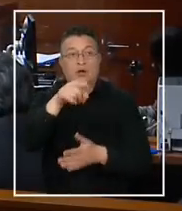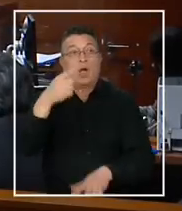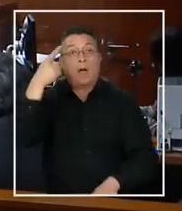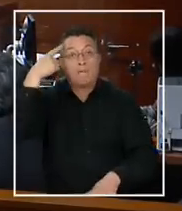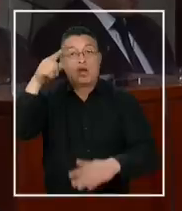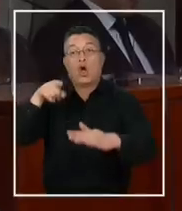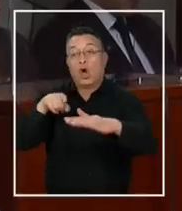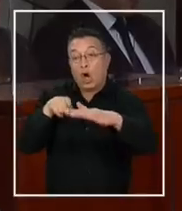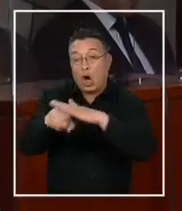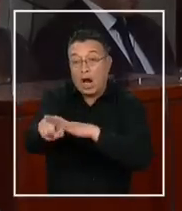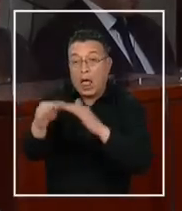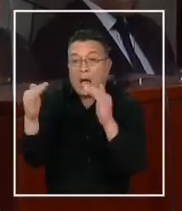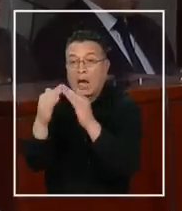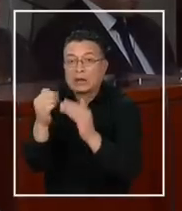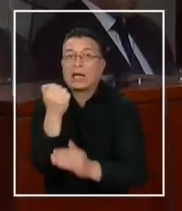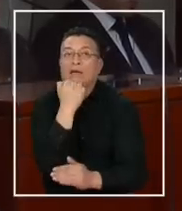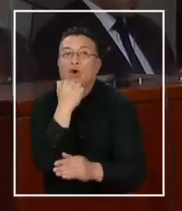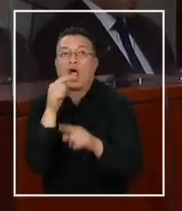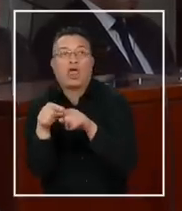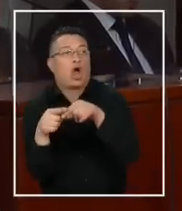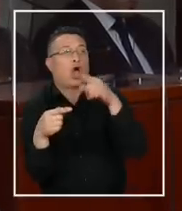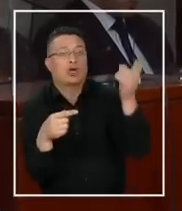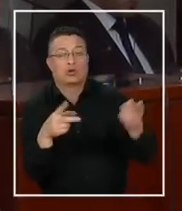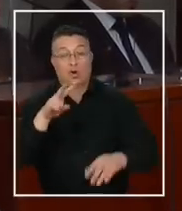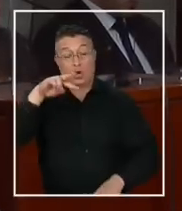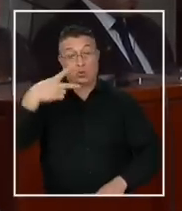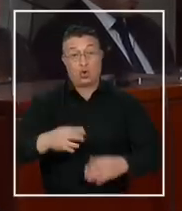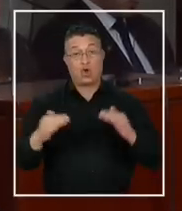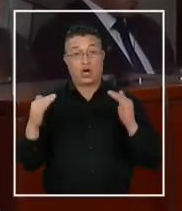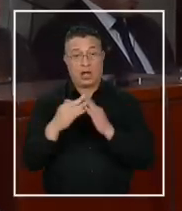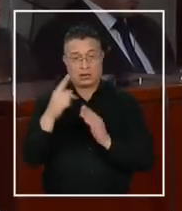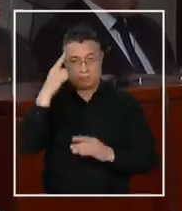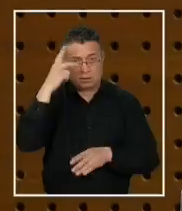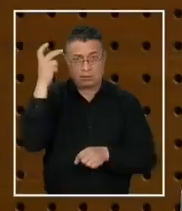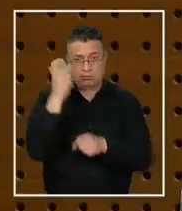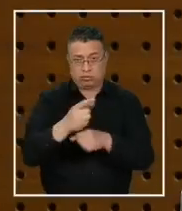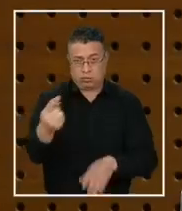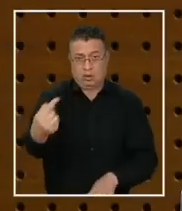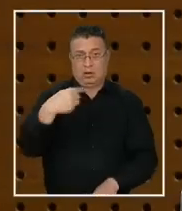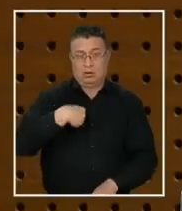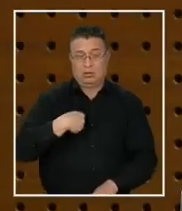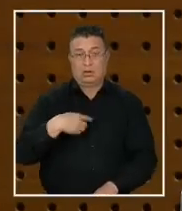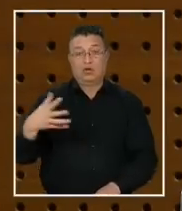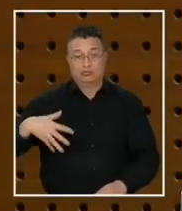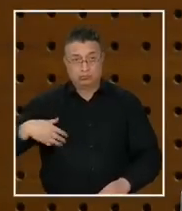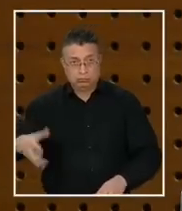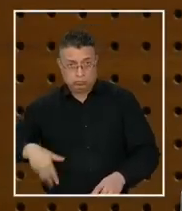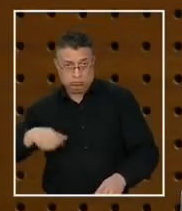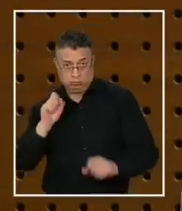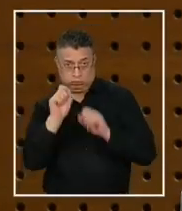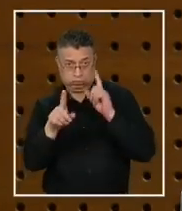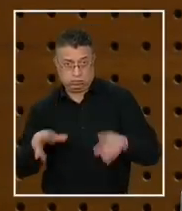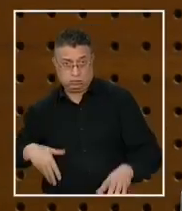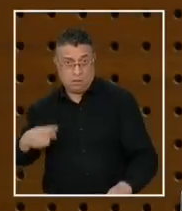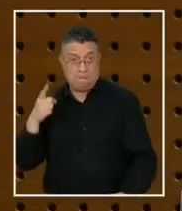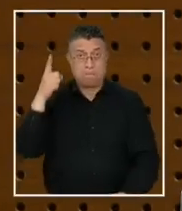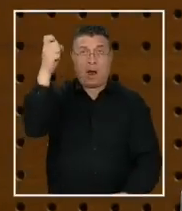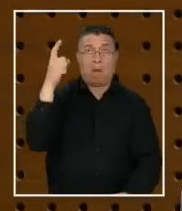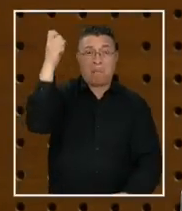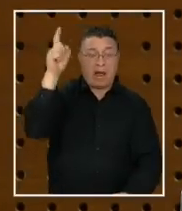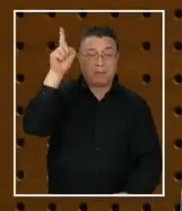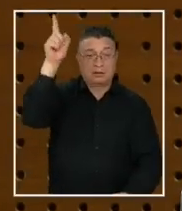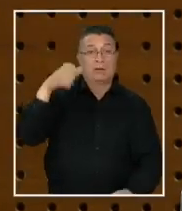entraron a un inmueble equivocado. Claro, el dueño de casa pensó que lo estaban robando, por lo cual disparó al aire con su arma debidamente inscrita.